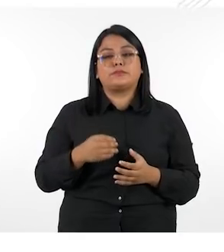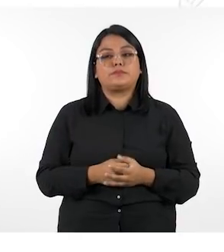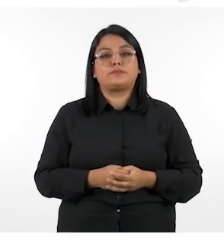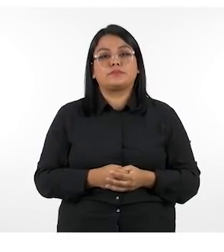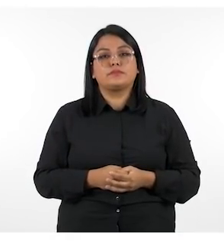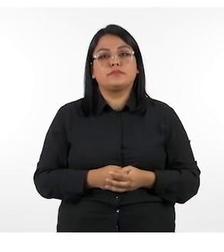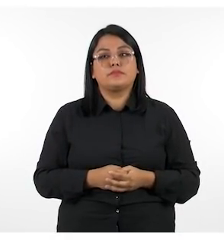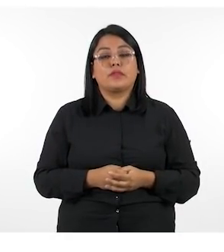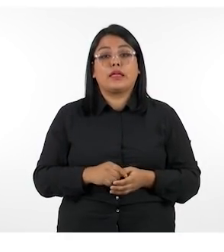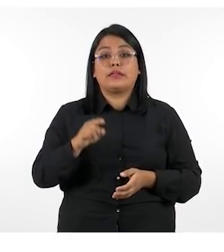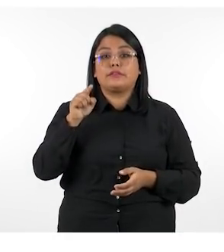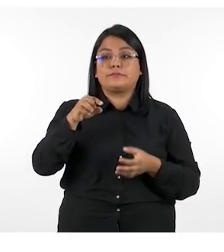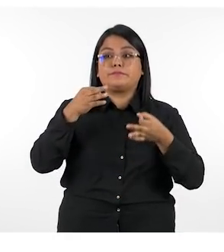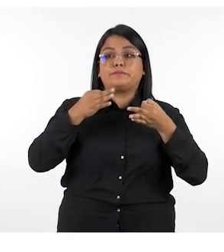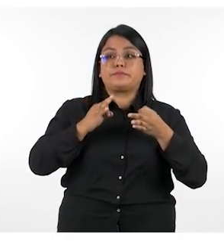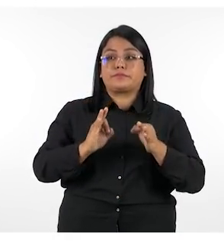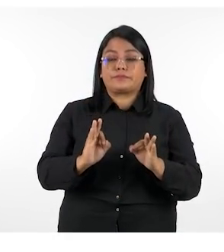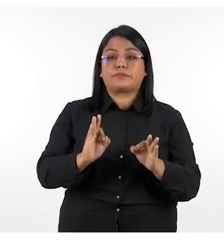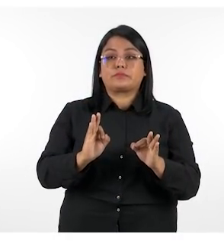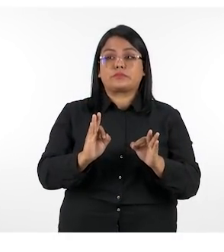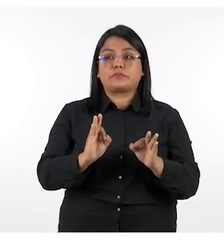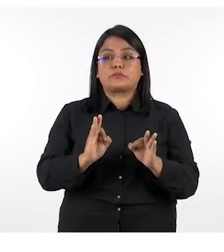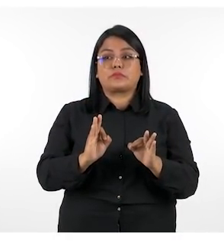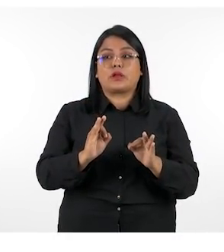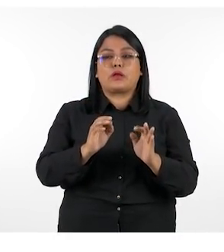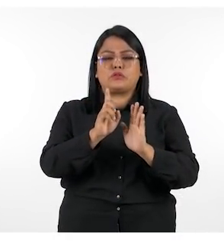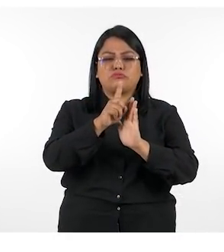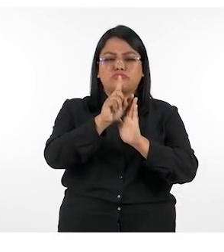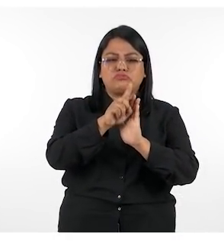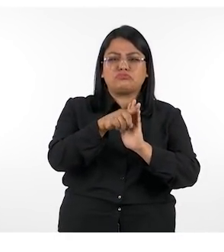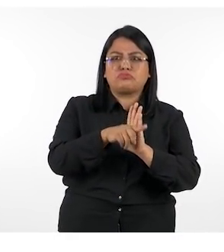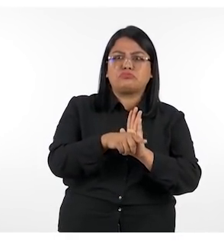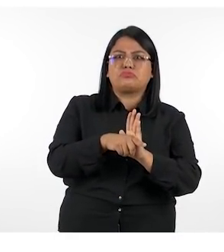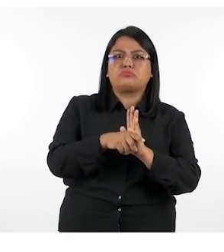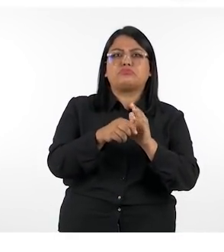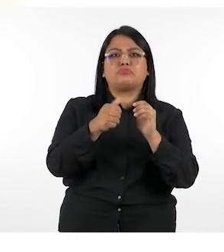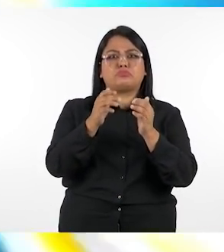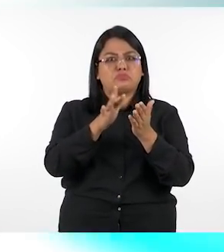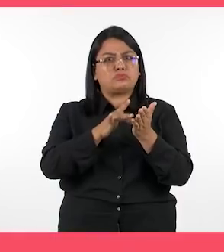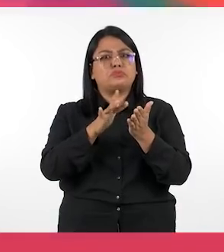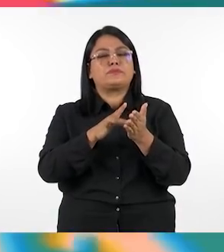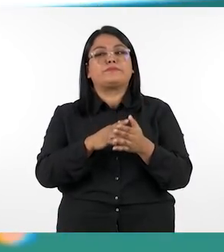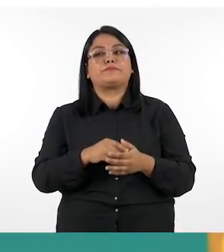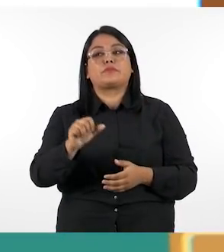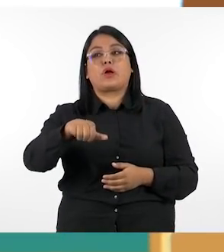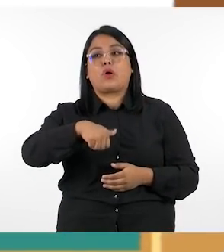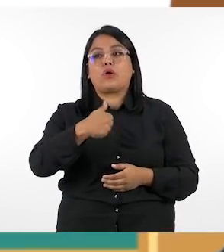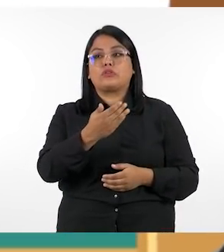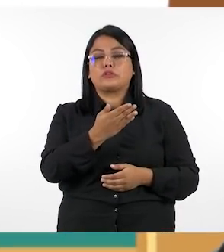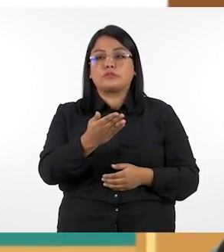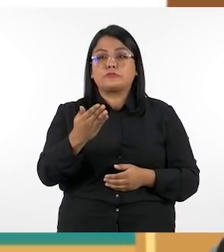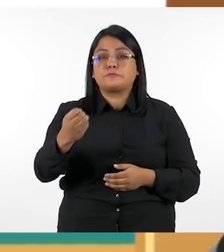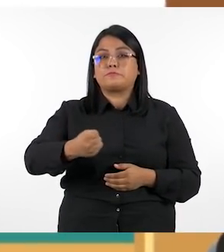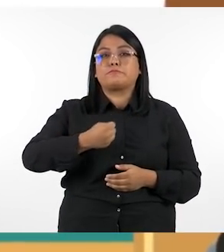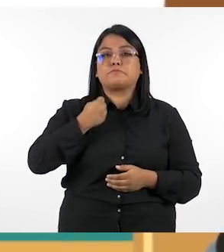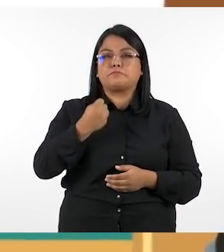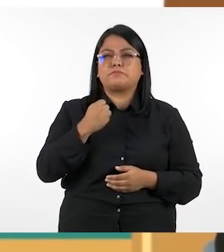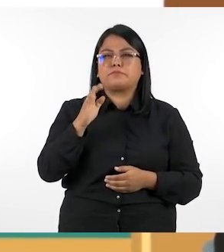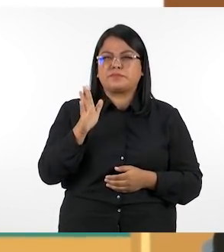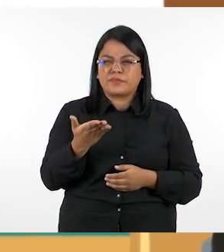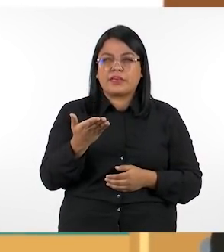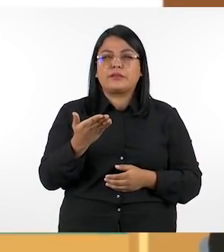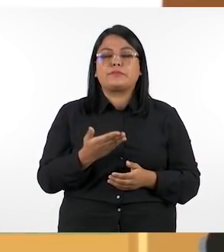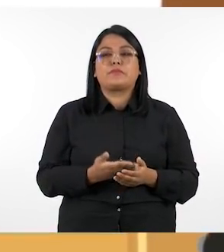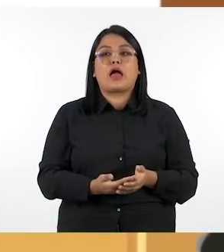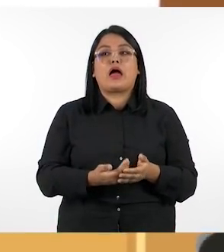a utilizar de esta forma haremos que cada minuto cuente otro aspecto a tener en cuenta